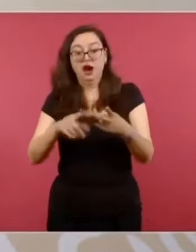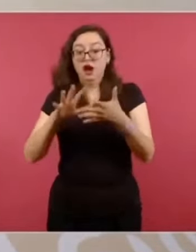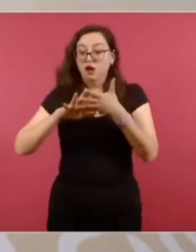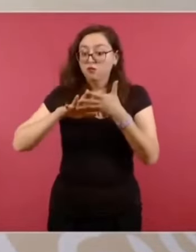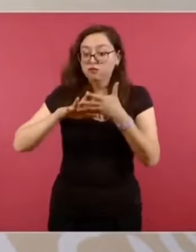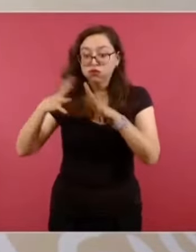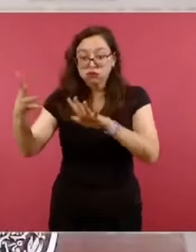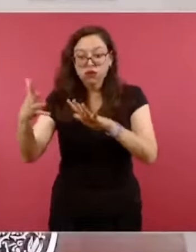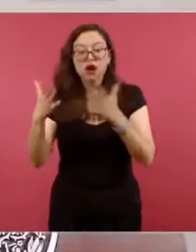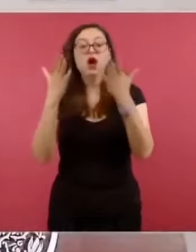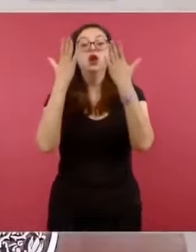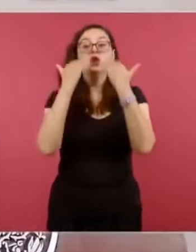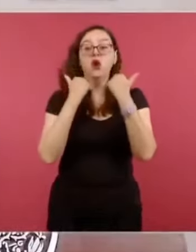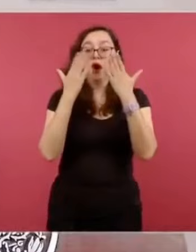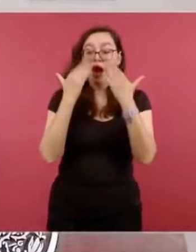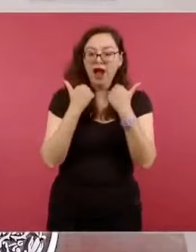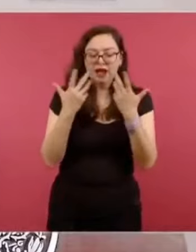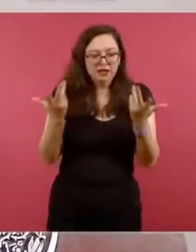establecido la